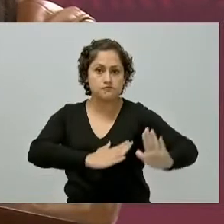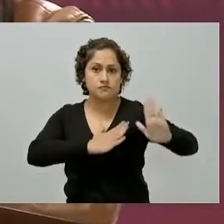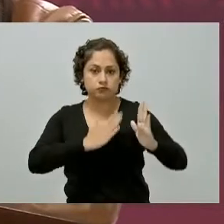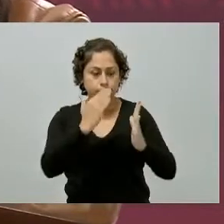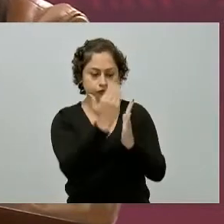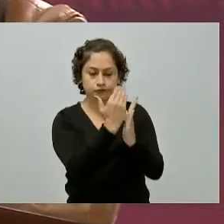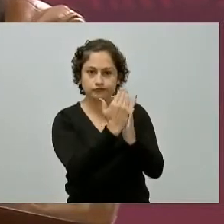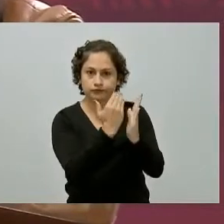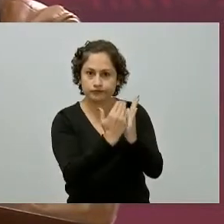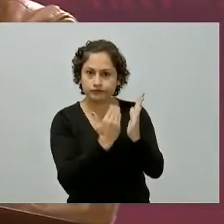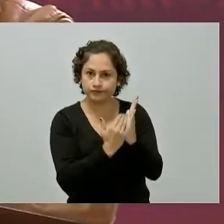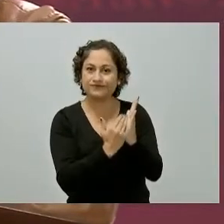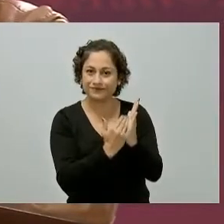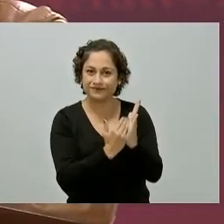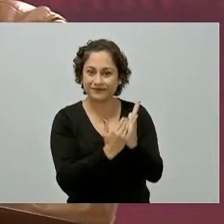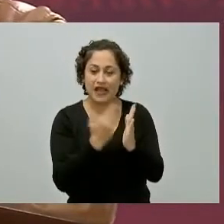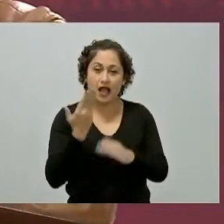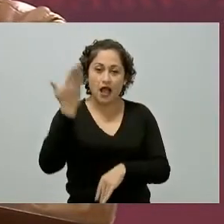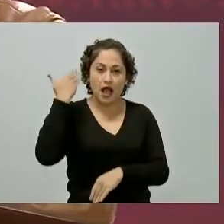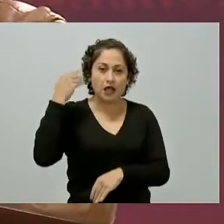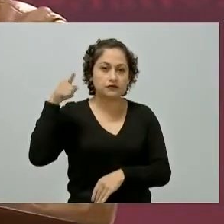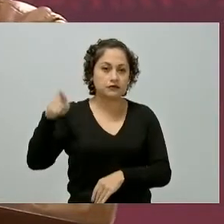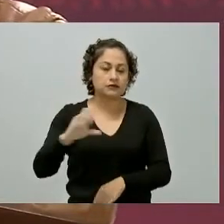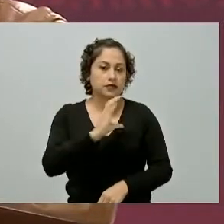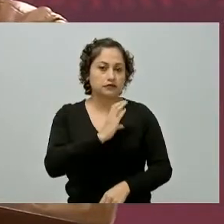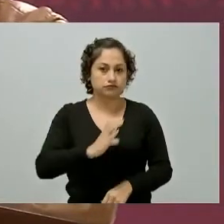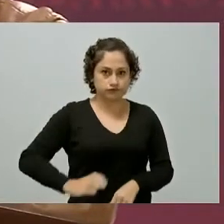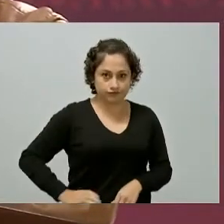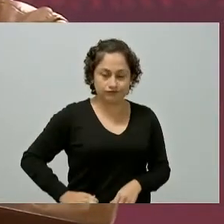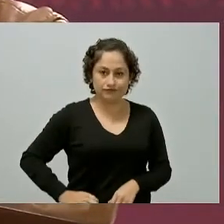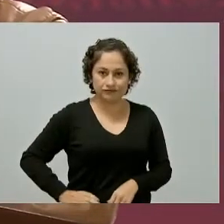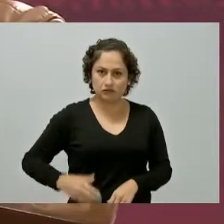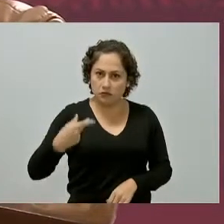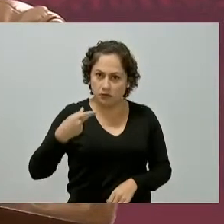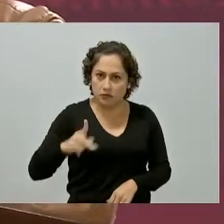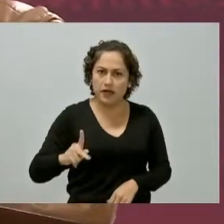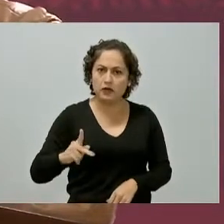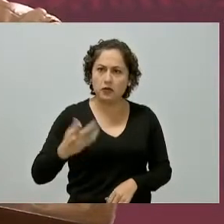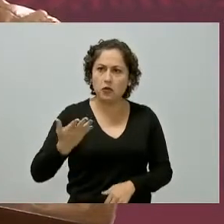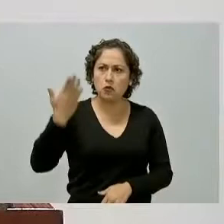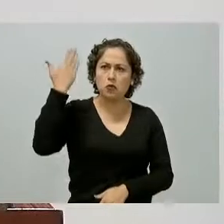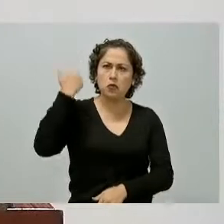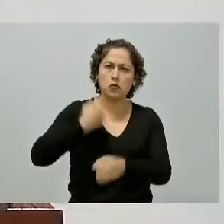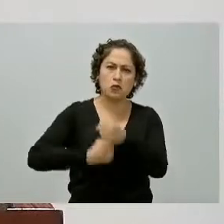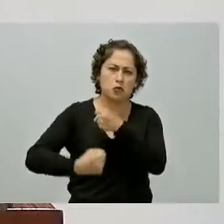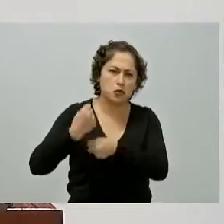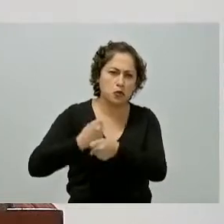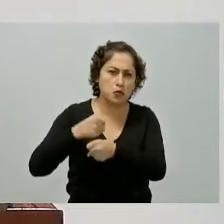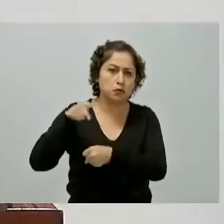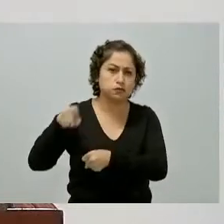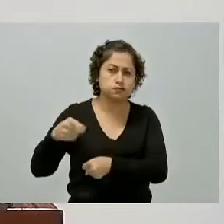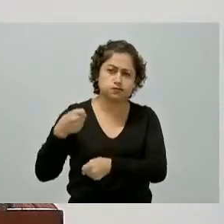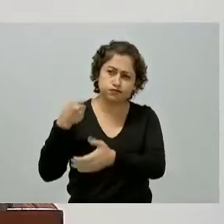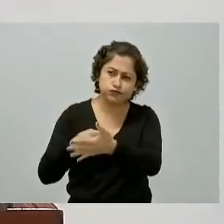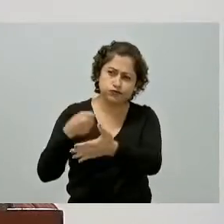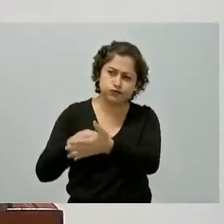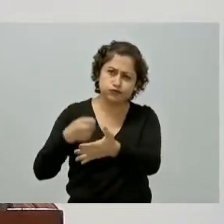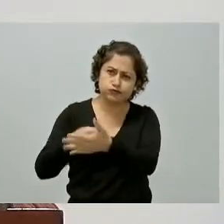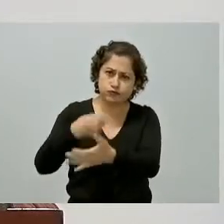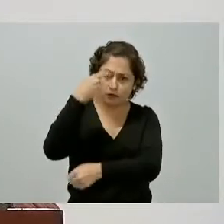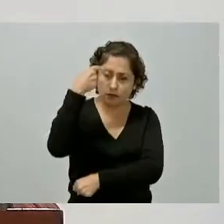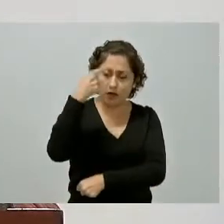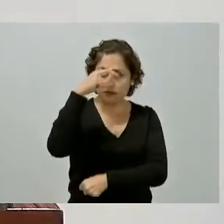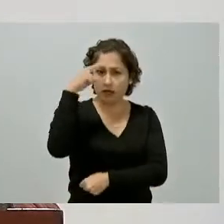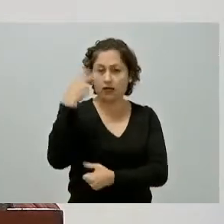solamente durante su campaña sino durante años de lucha para la transformación de nuestro país